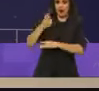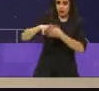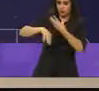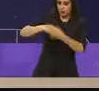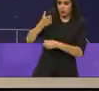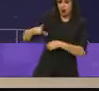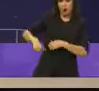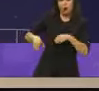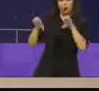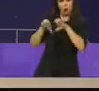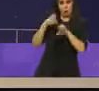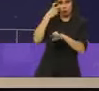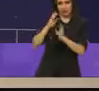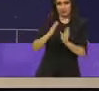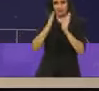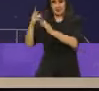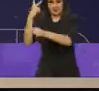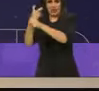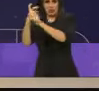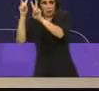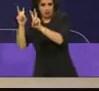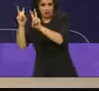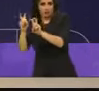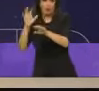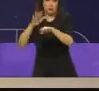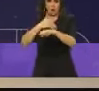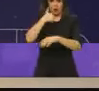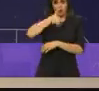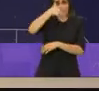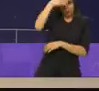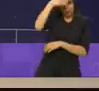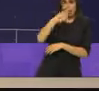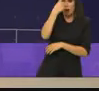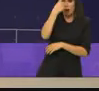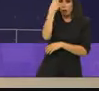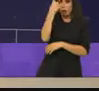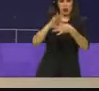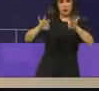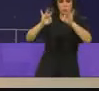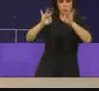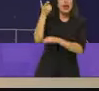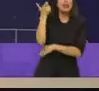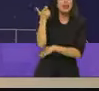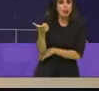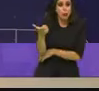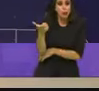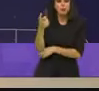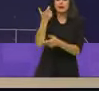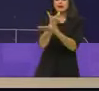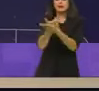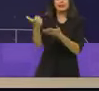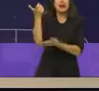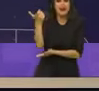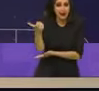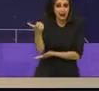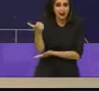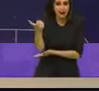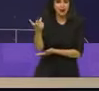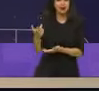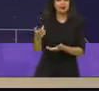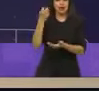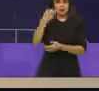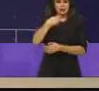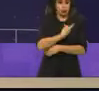la mejor política social es la política económica y de salarios. No se sale de la